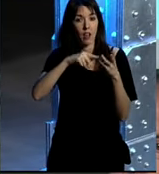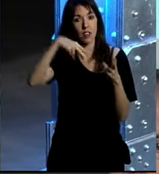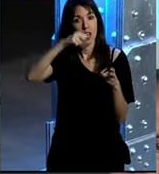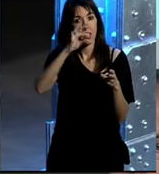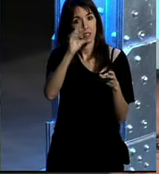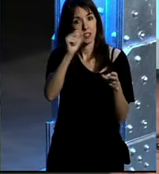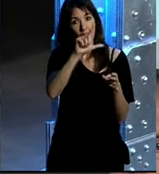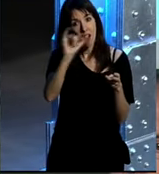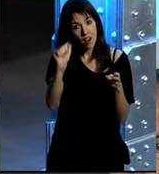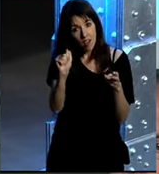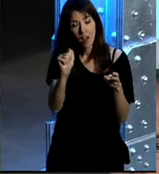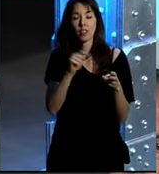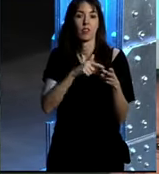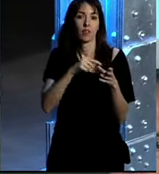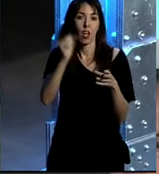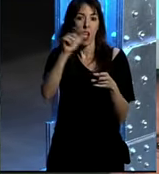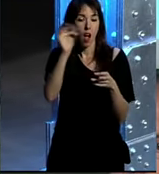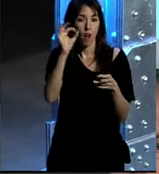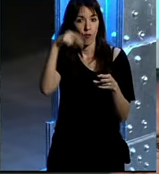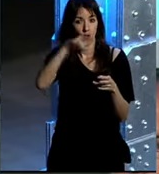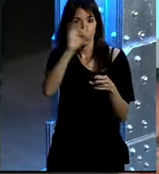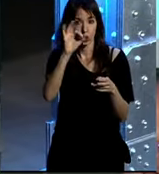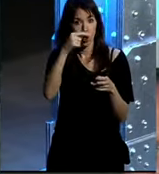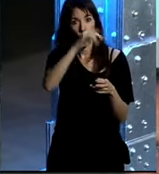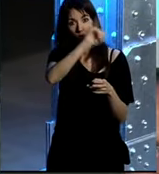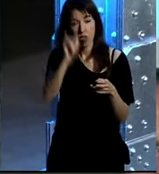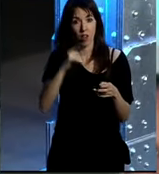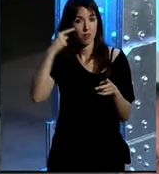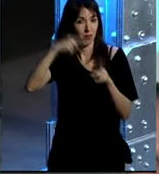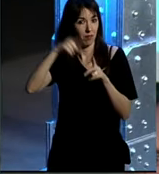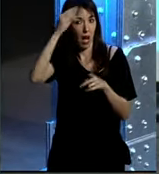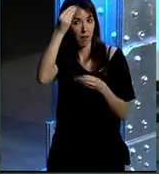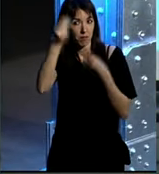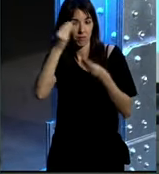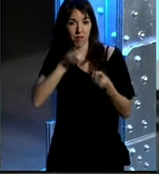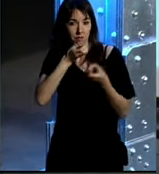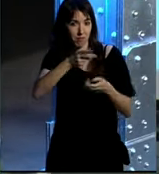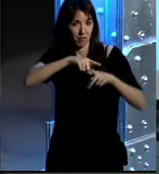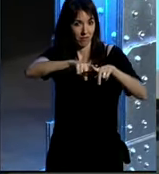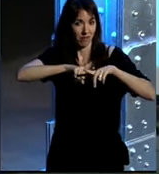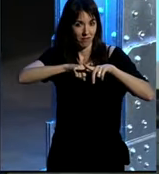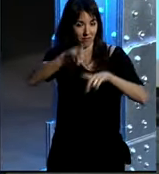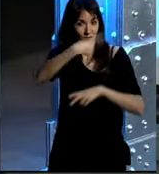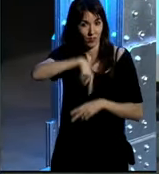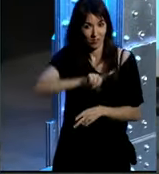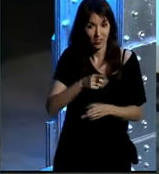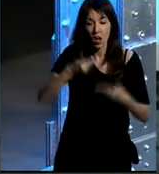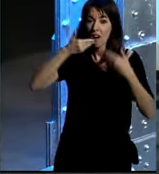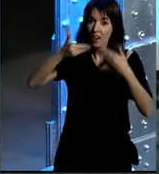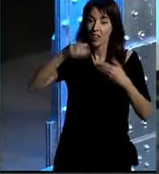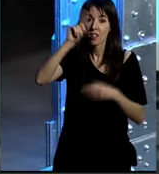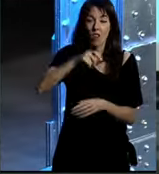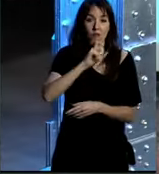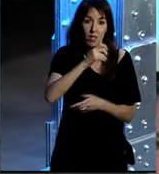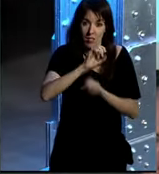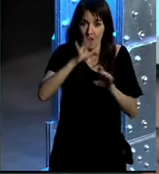Valdés y a Alfonso González por compartir sus reflexiones y sus experiencias con nosotros por supuesto que a la